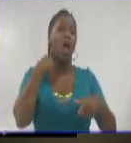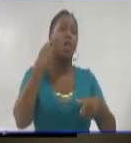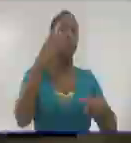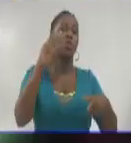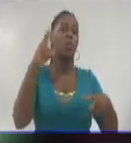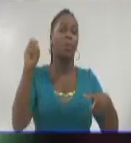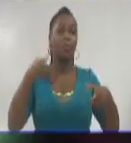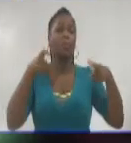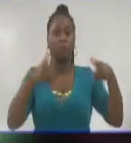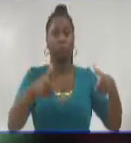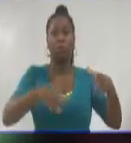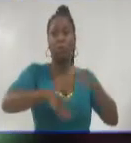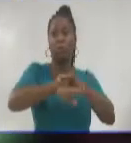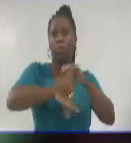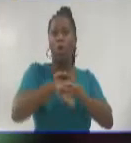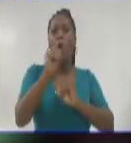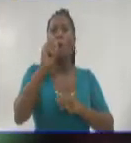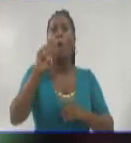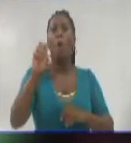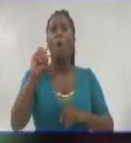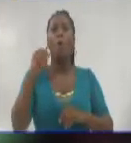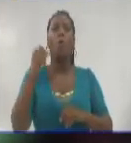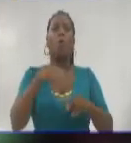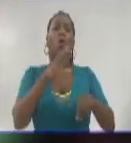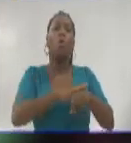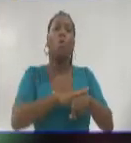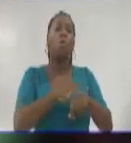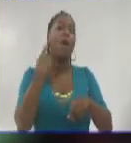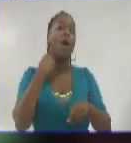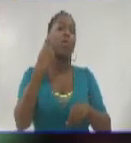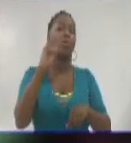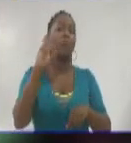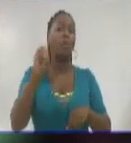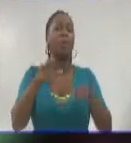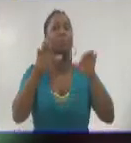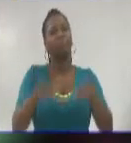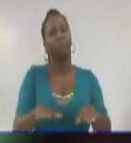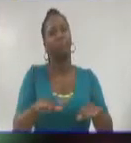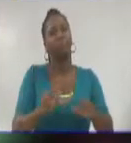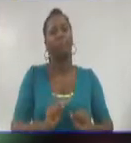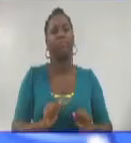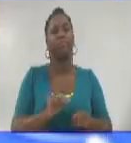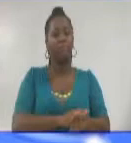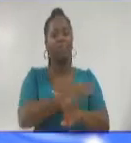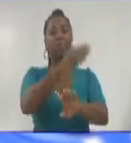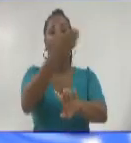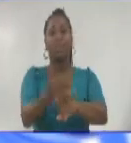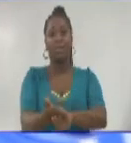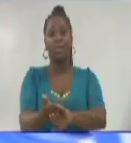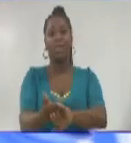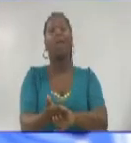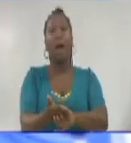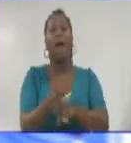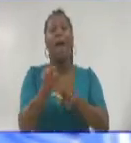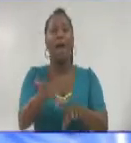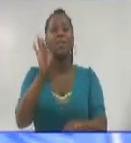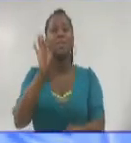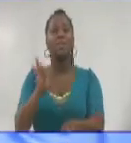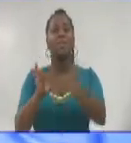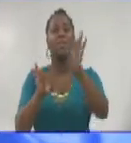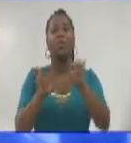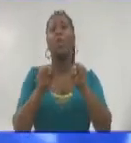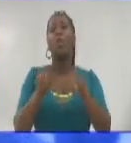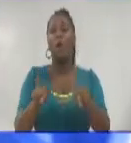a la pandemia de la COVID-19. Como consecuencia del aplazamiento de las competiciones de selecciones también